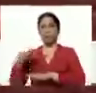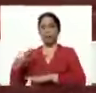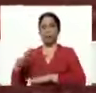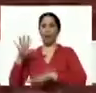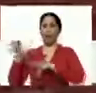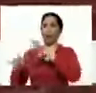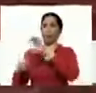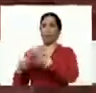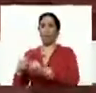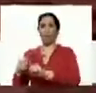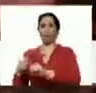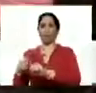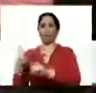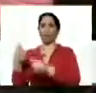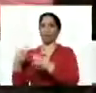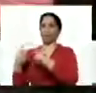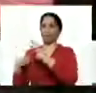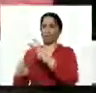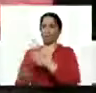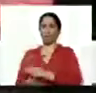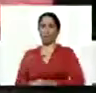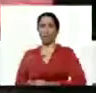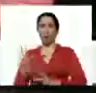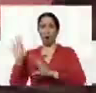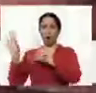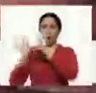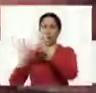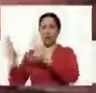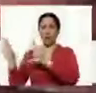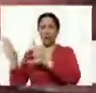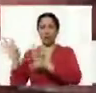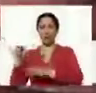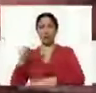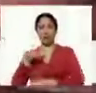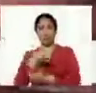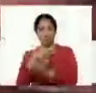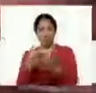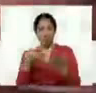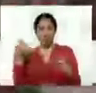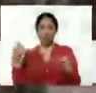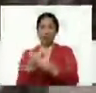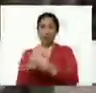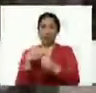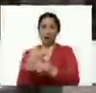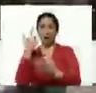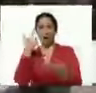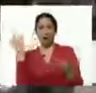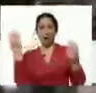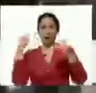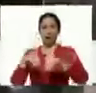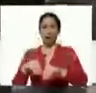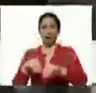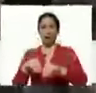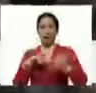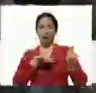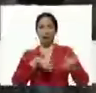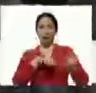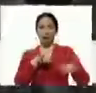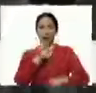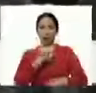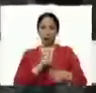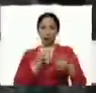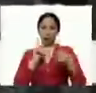en ese sentido de otros países así es que ese trabajo conjunto entre agrosur